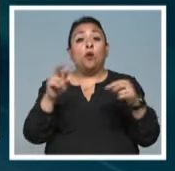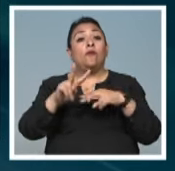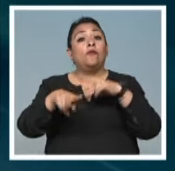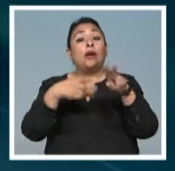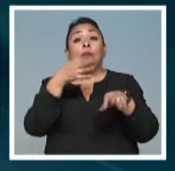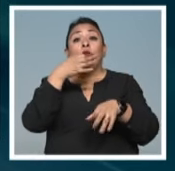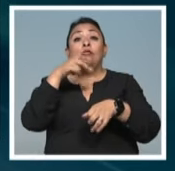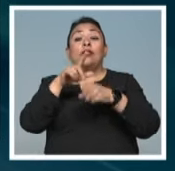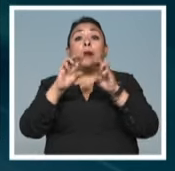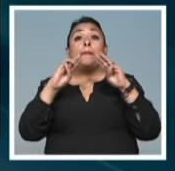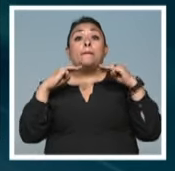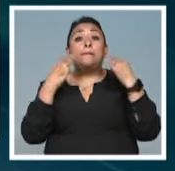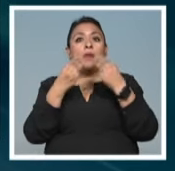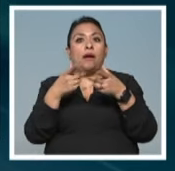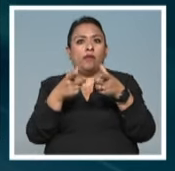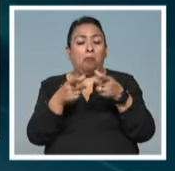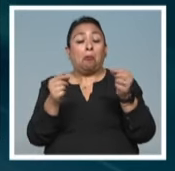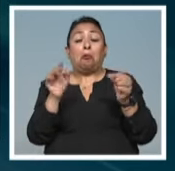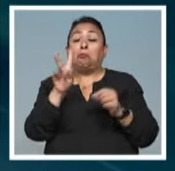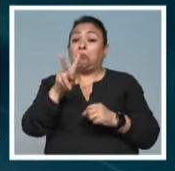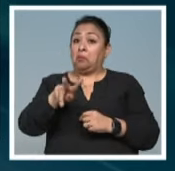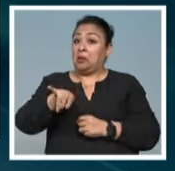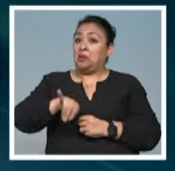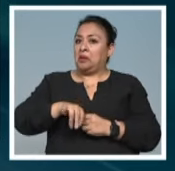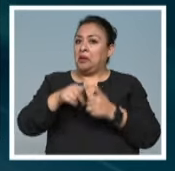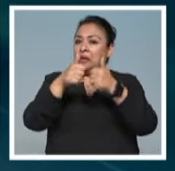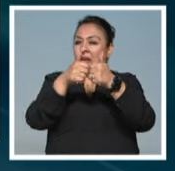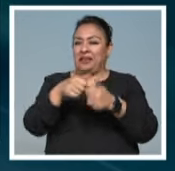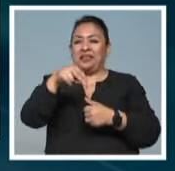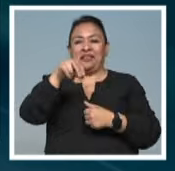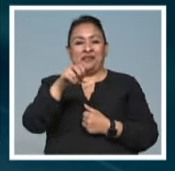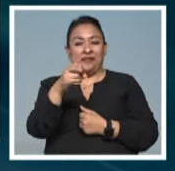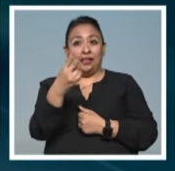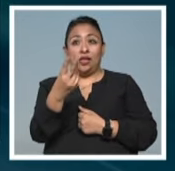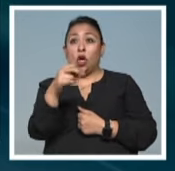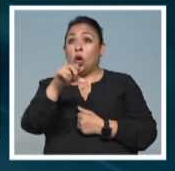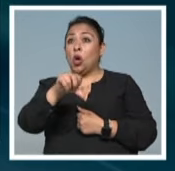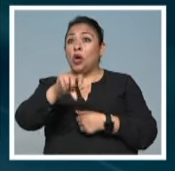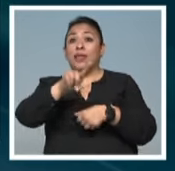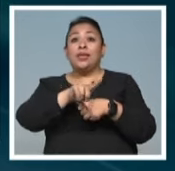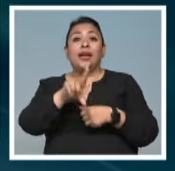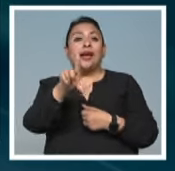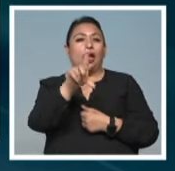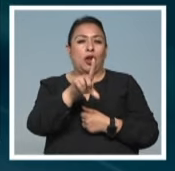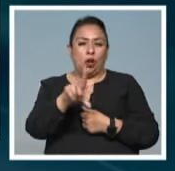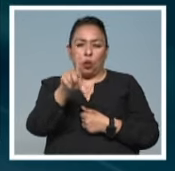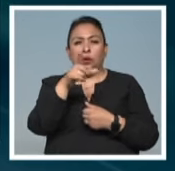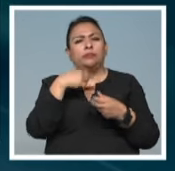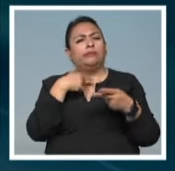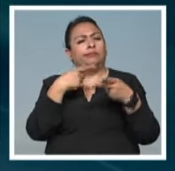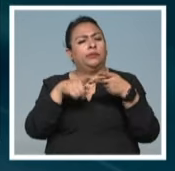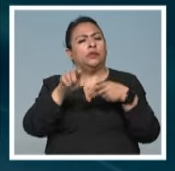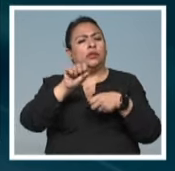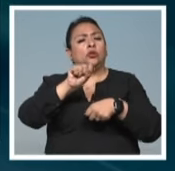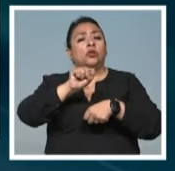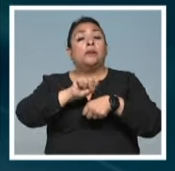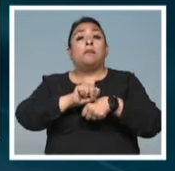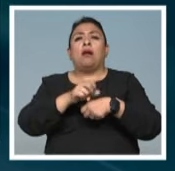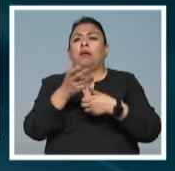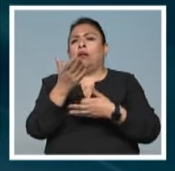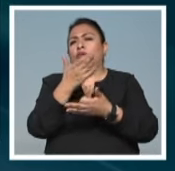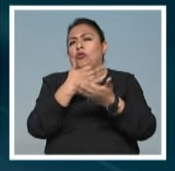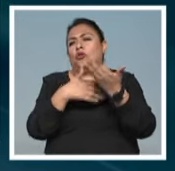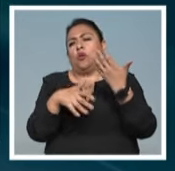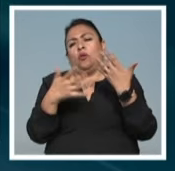de la Mafia Japonesa. va a poner buenísimo Cadence Noticias 22 en este lunes, iniciando la semana con